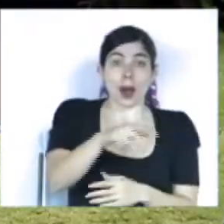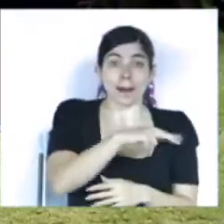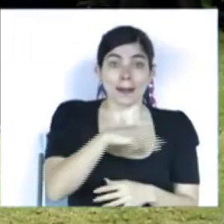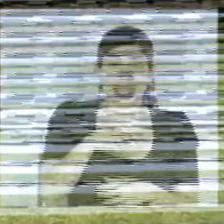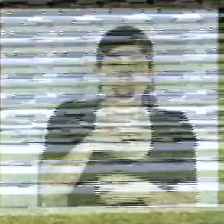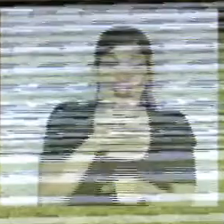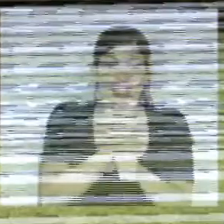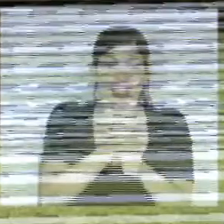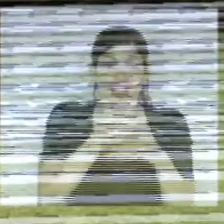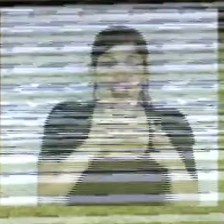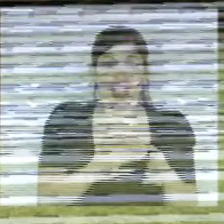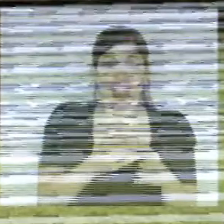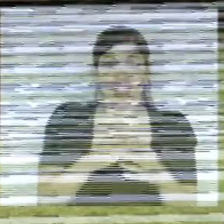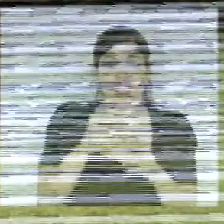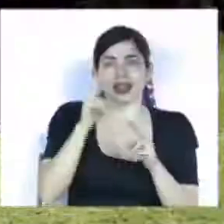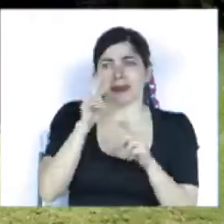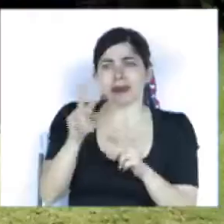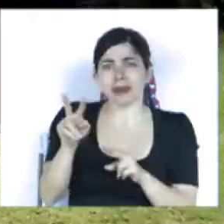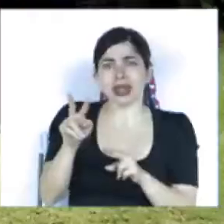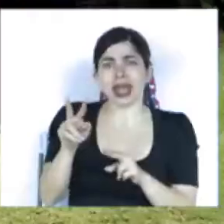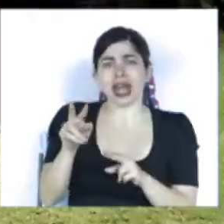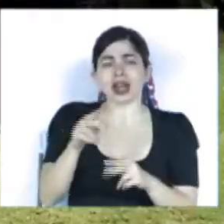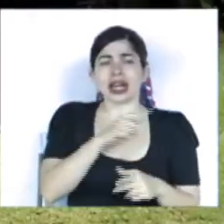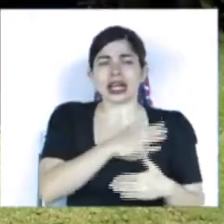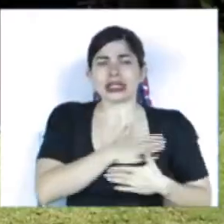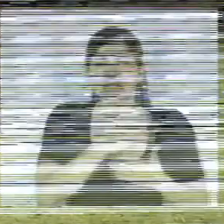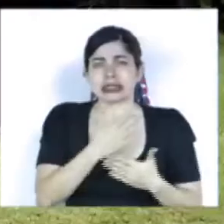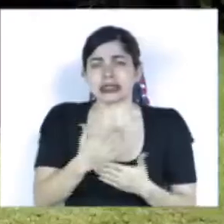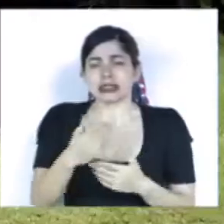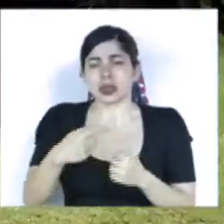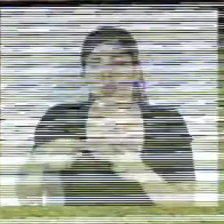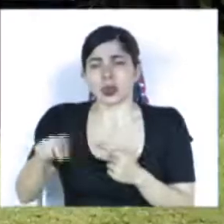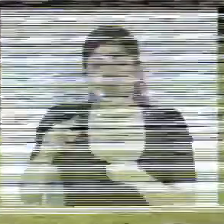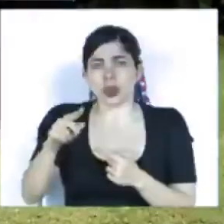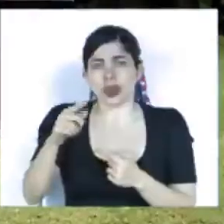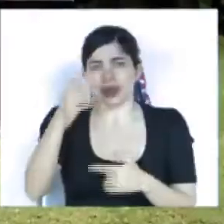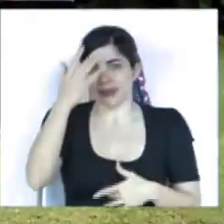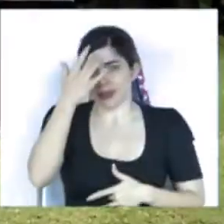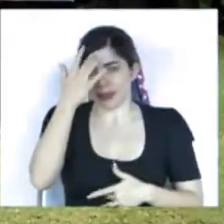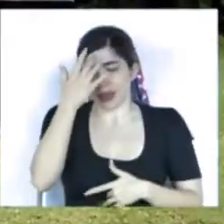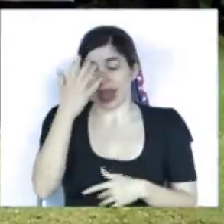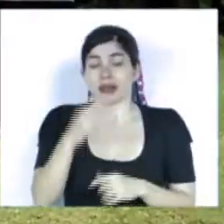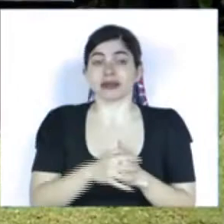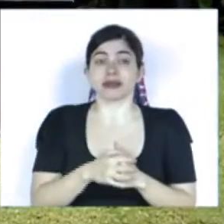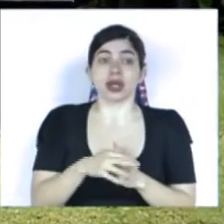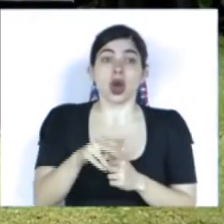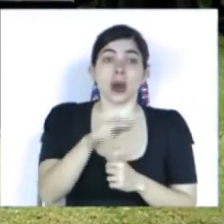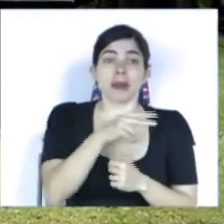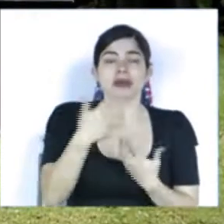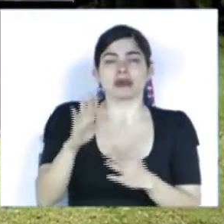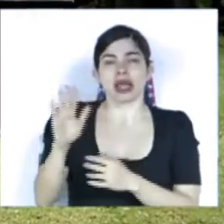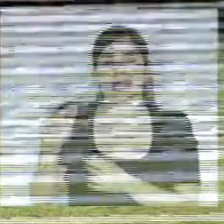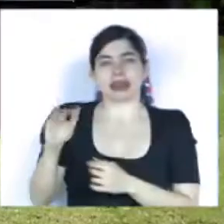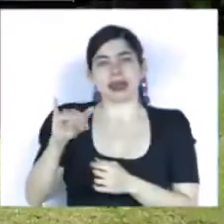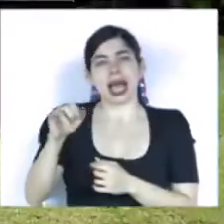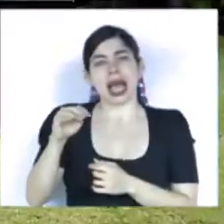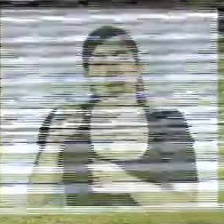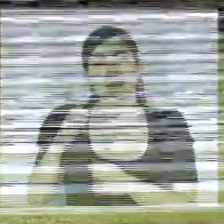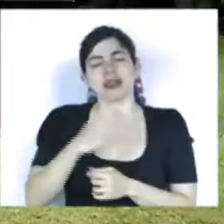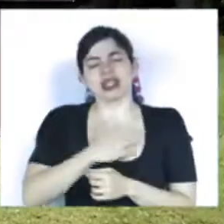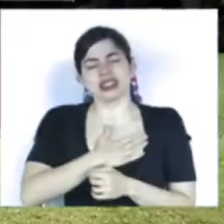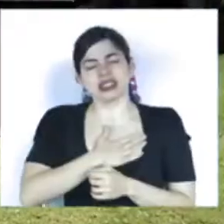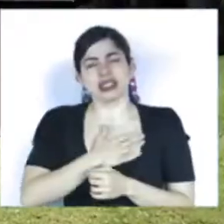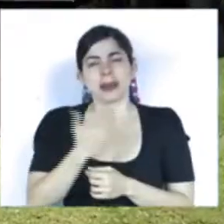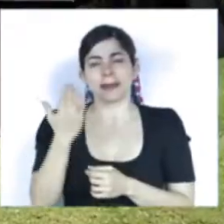el personal dieron durante esta enfermedad y estos colegas y amigos despidieron a Jaime tristemente